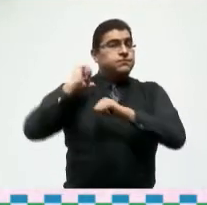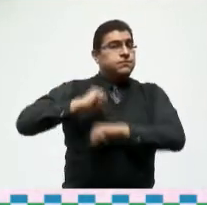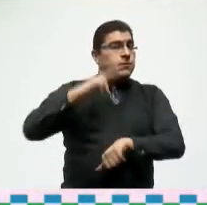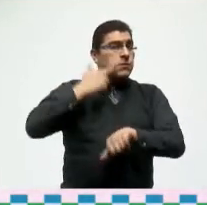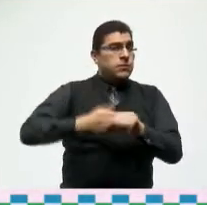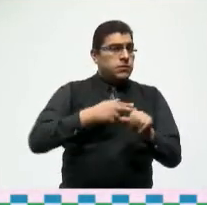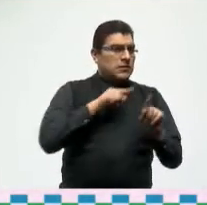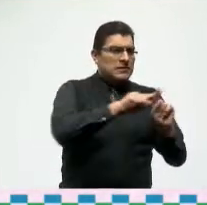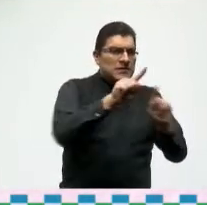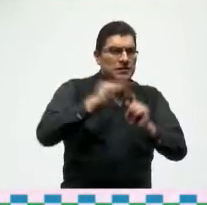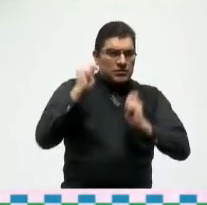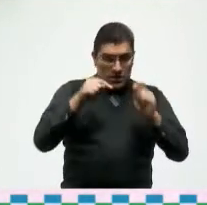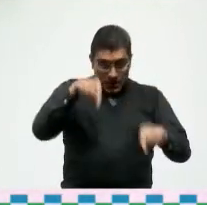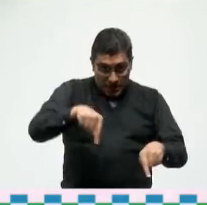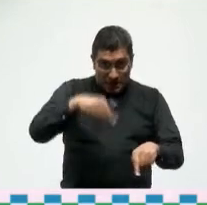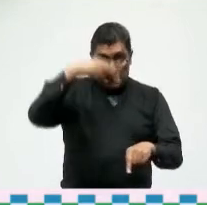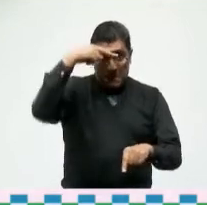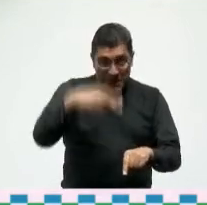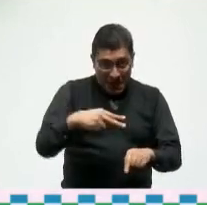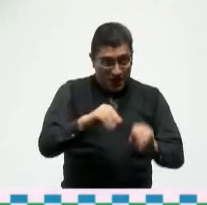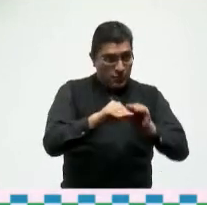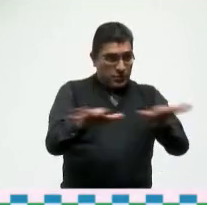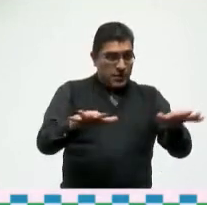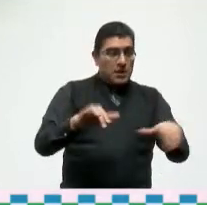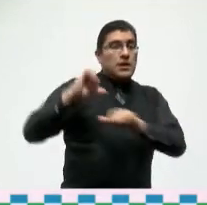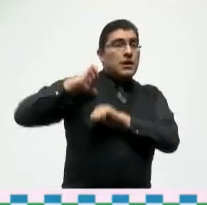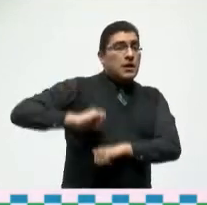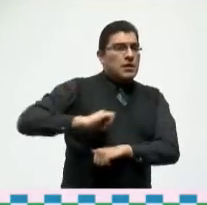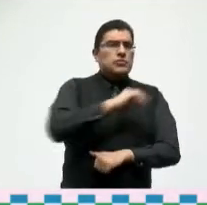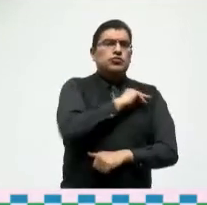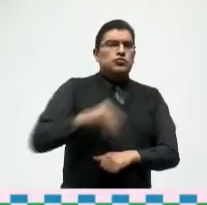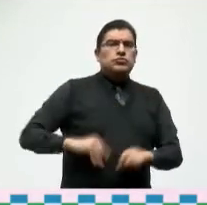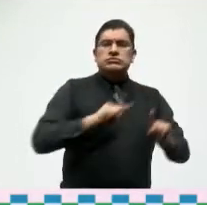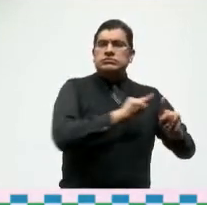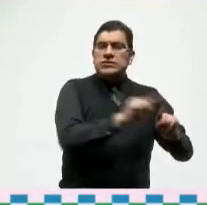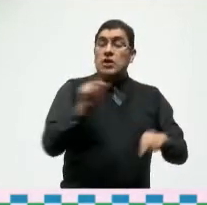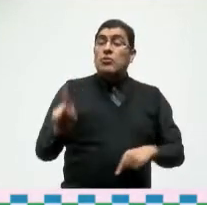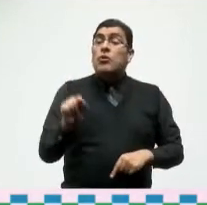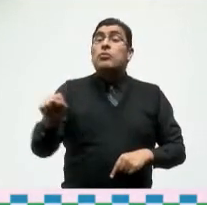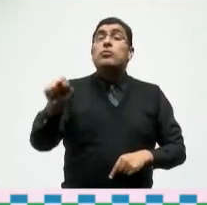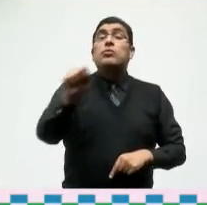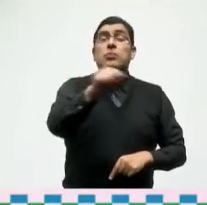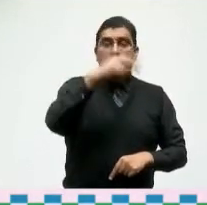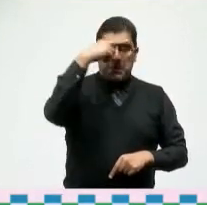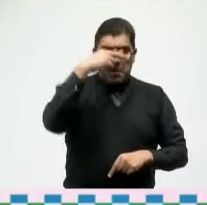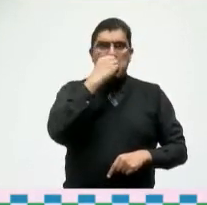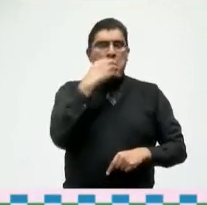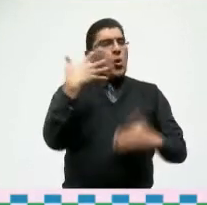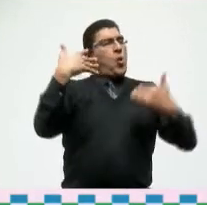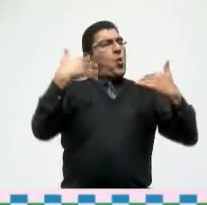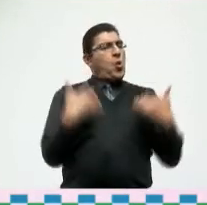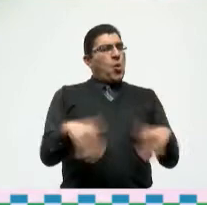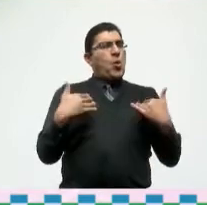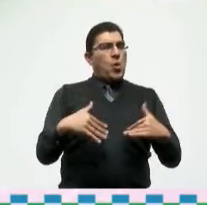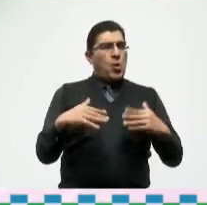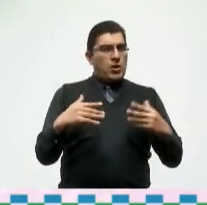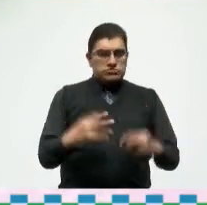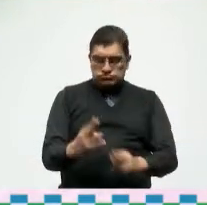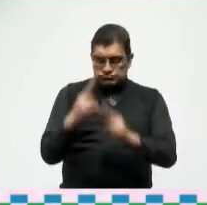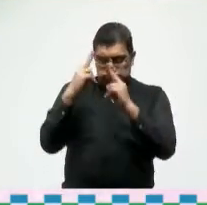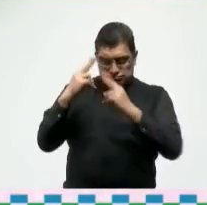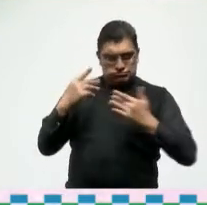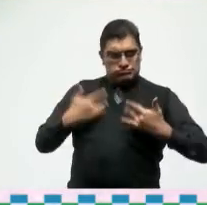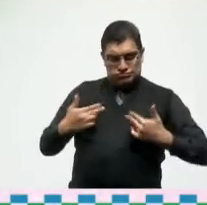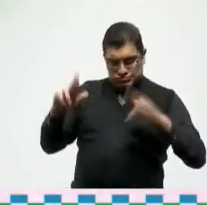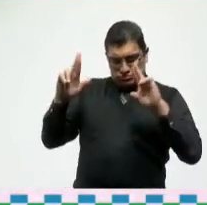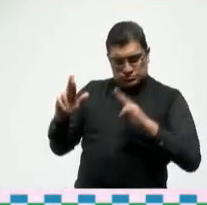turismo del país y a las autoridades municipales de los pueblos mágicos a nombre de la unión del secretario